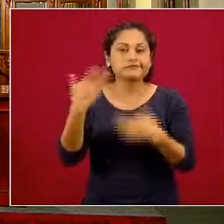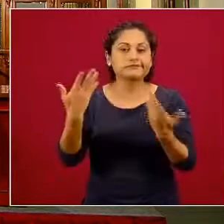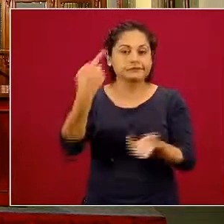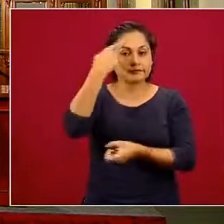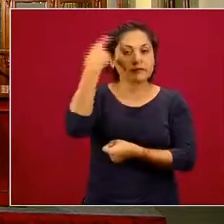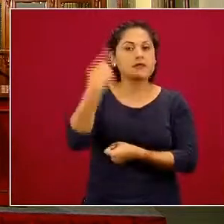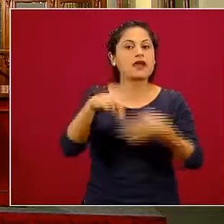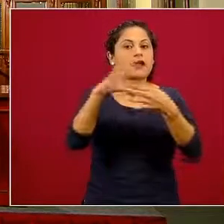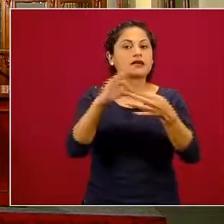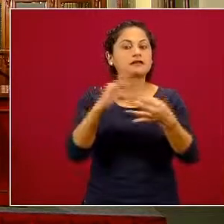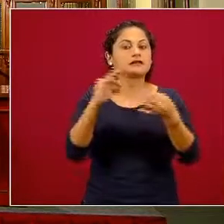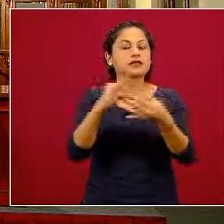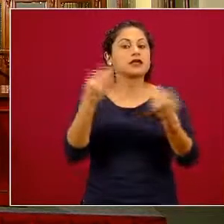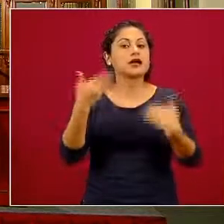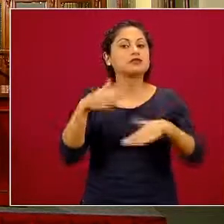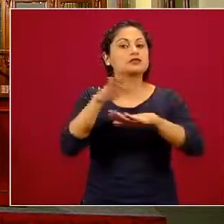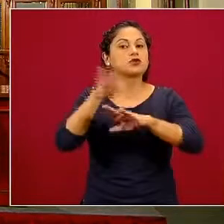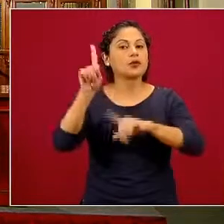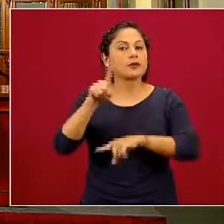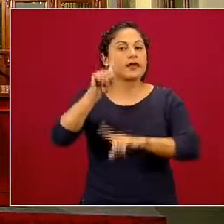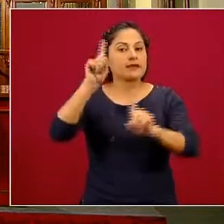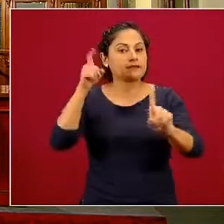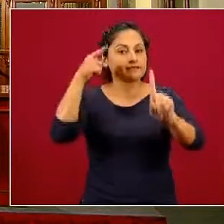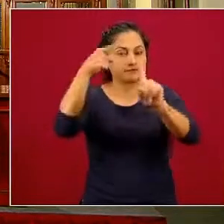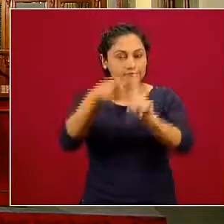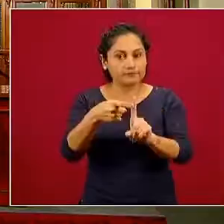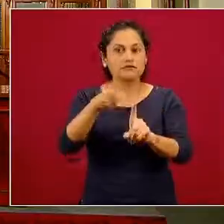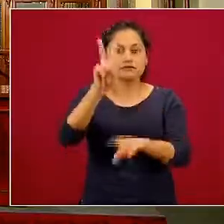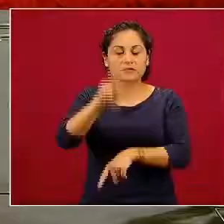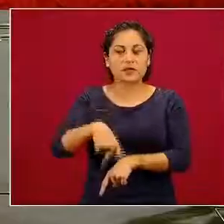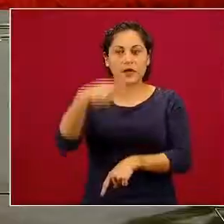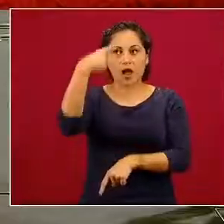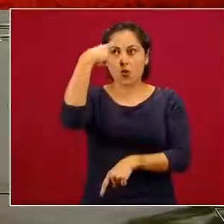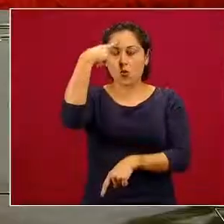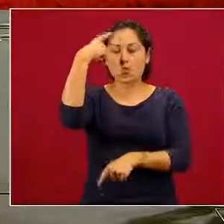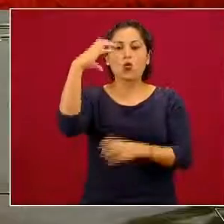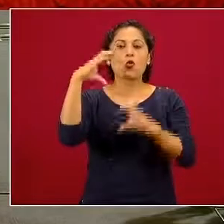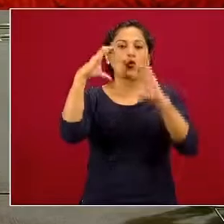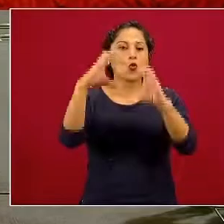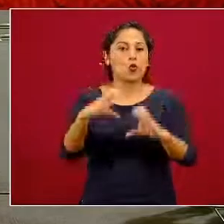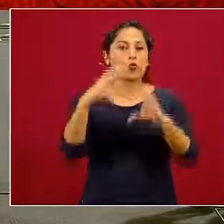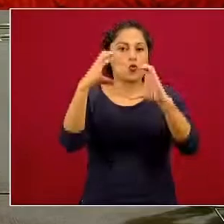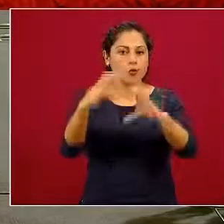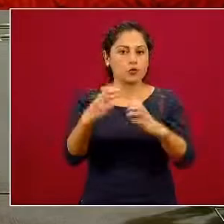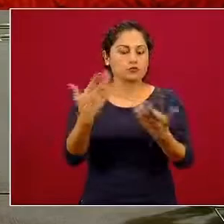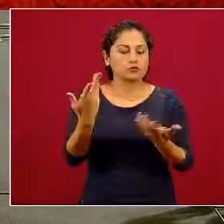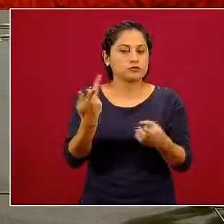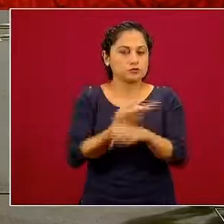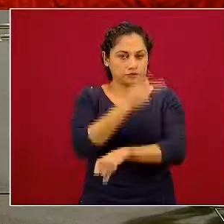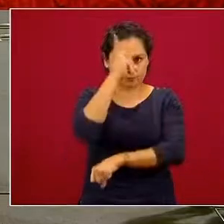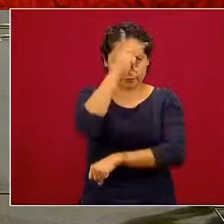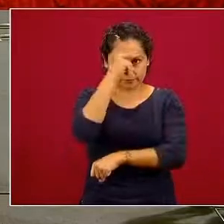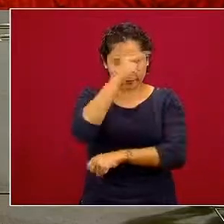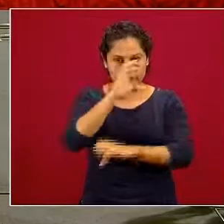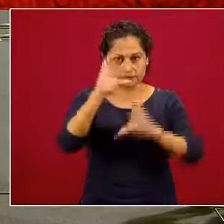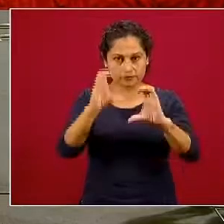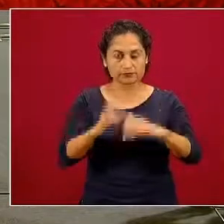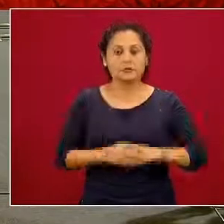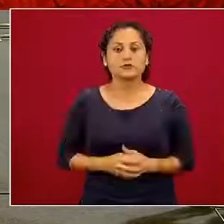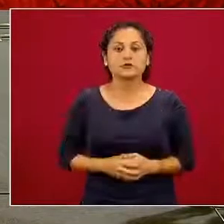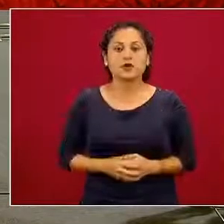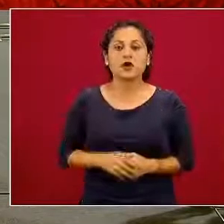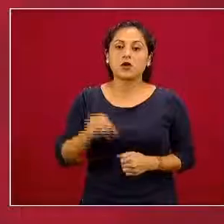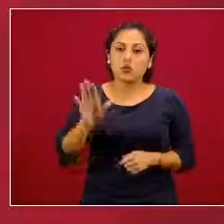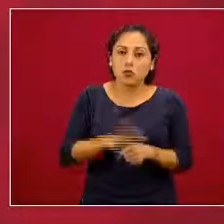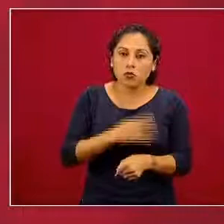complejo de salud mental en el aspecto preventivo. Y por eso vienen hoy las personas más calificadas